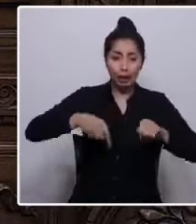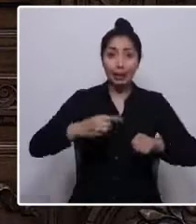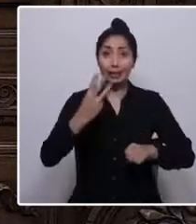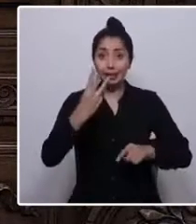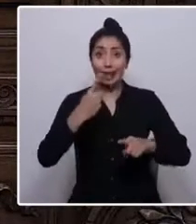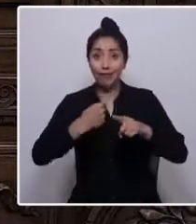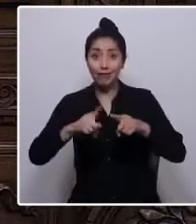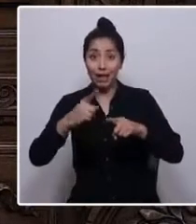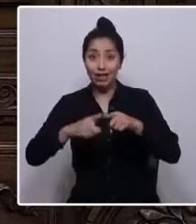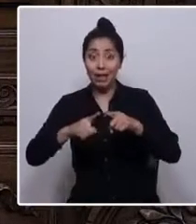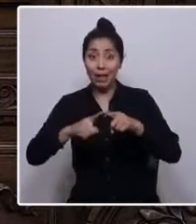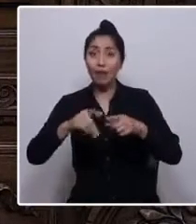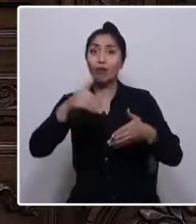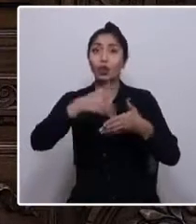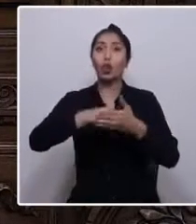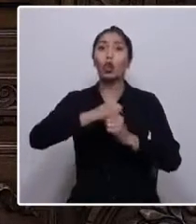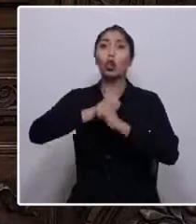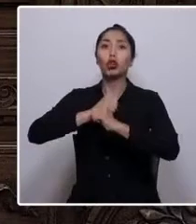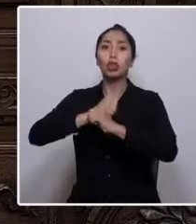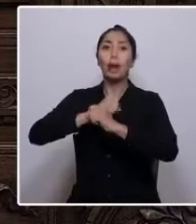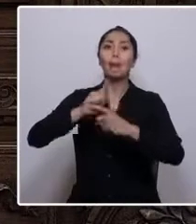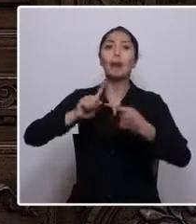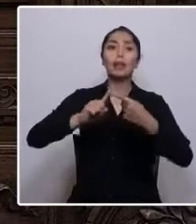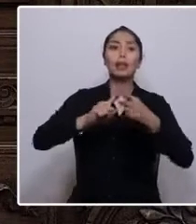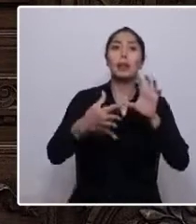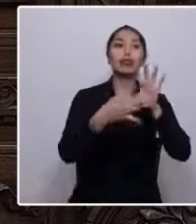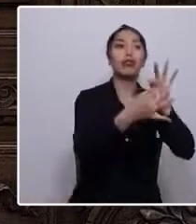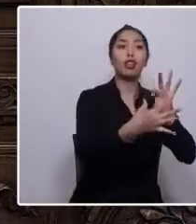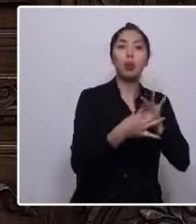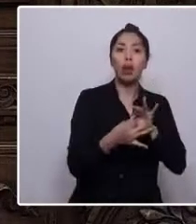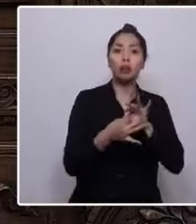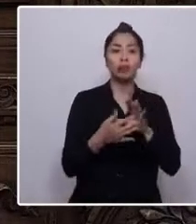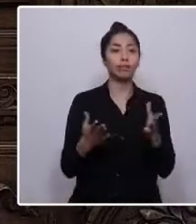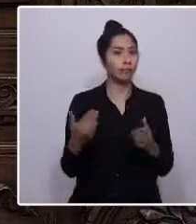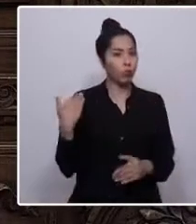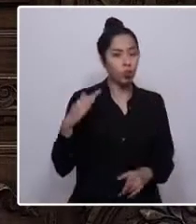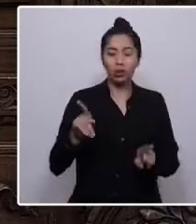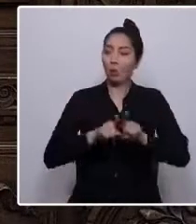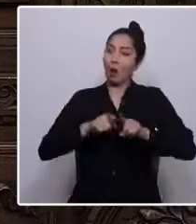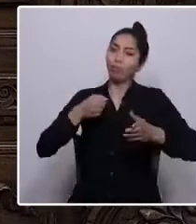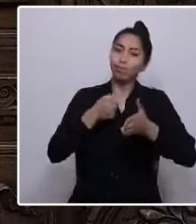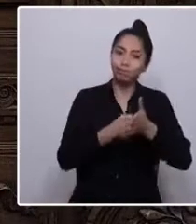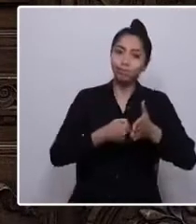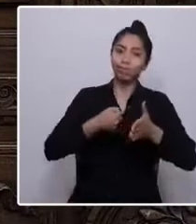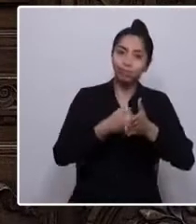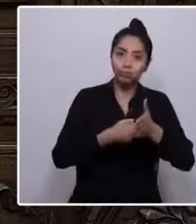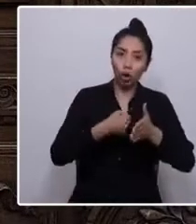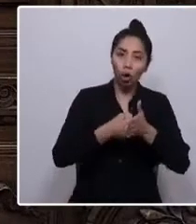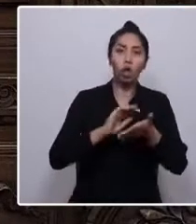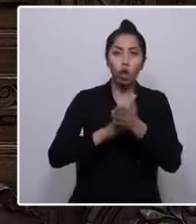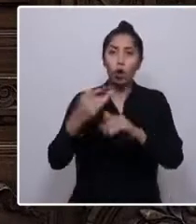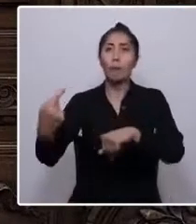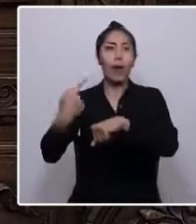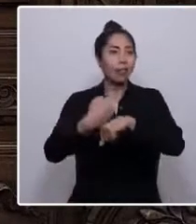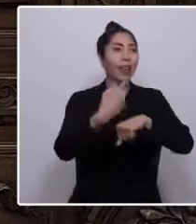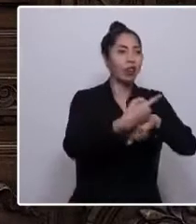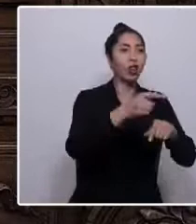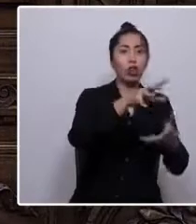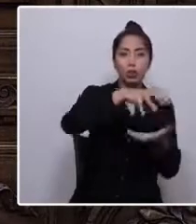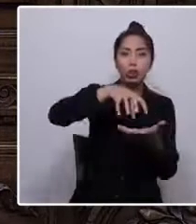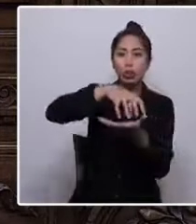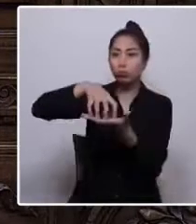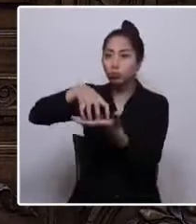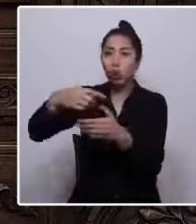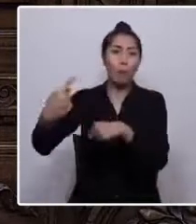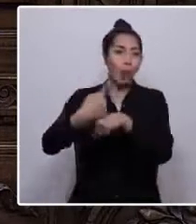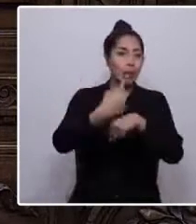participación vinculante, seguiremos empujando para hacer el puente que permita que los mandatos surgidos desde los territorios lleguen a ser plasmados en